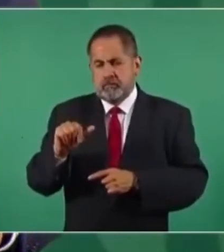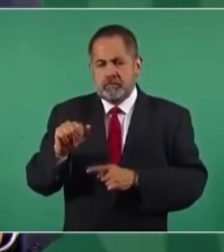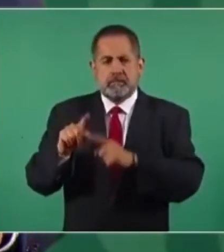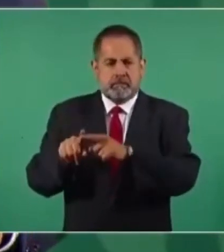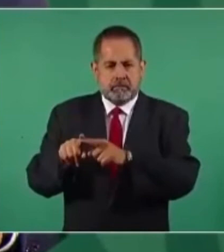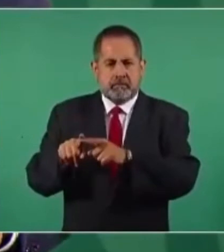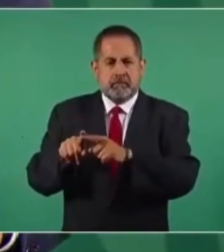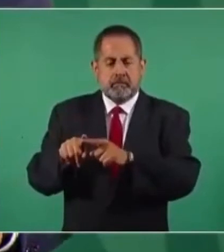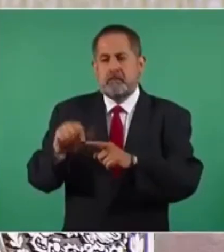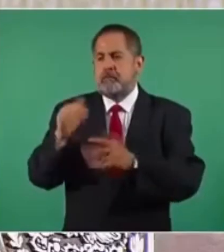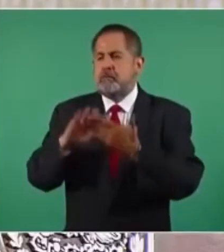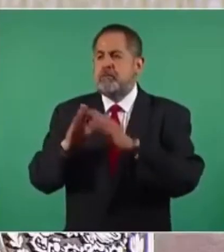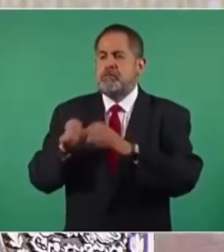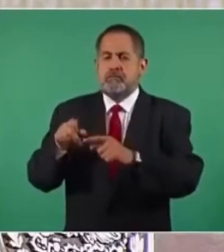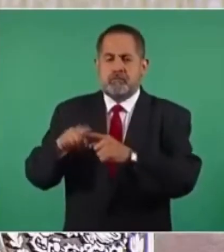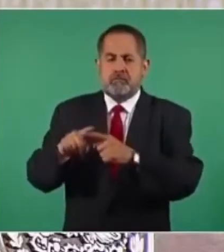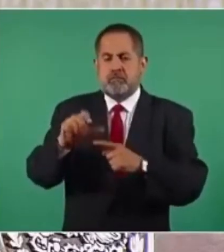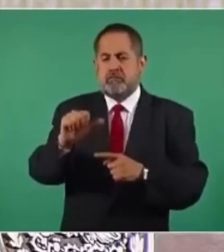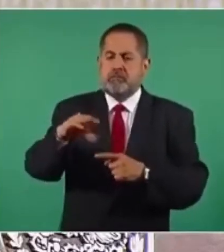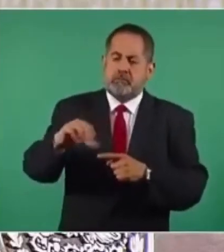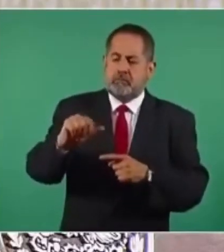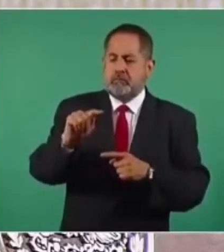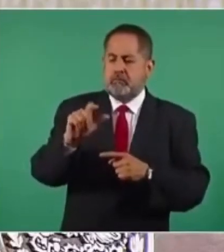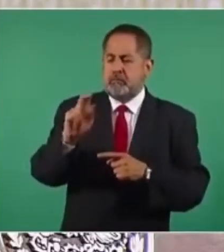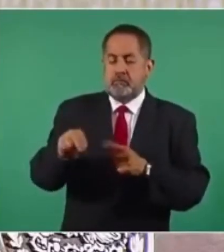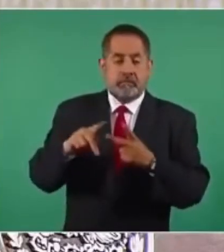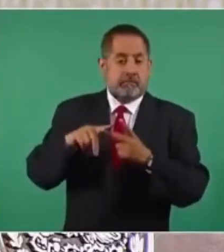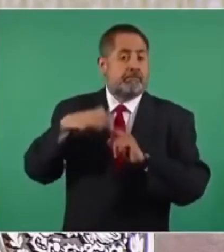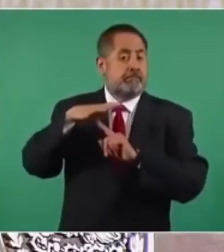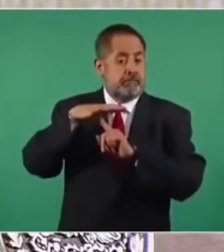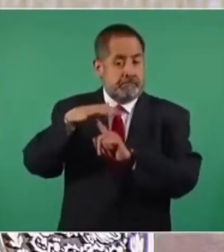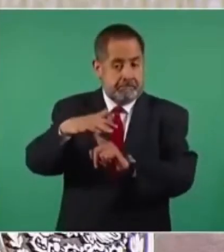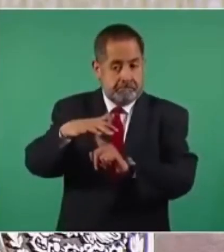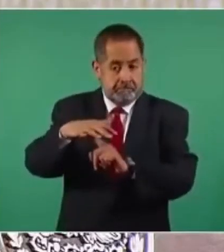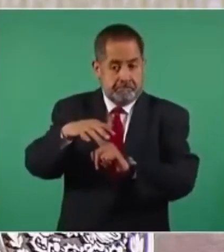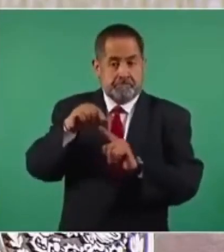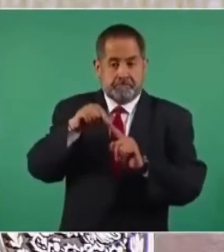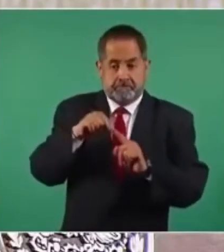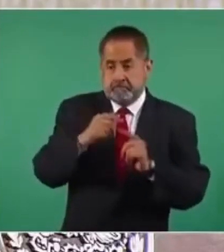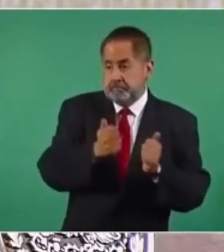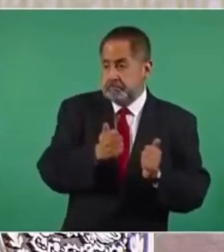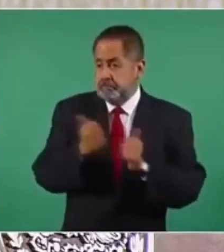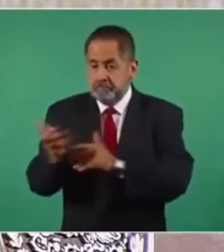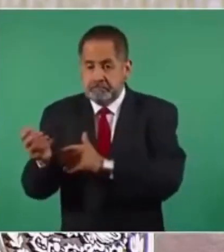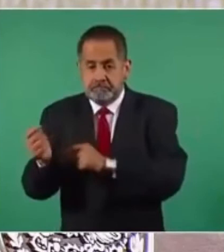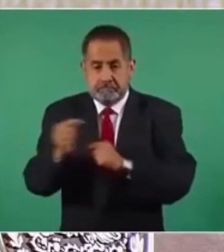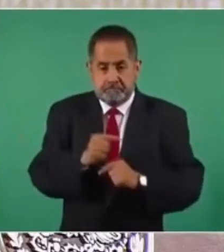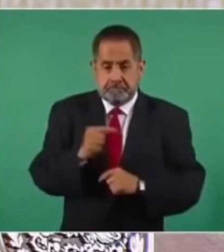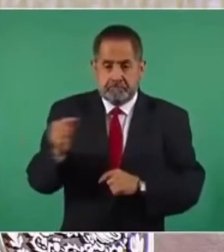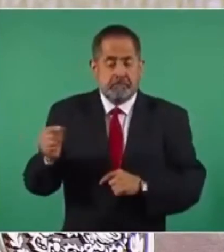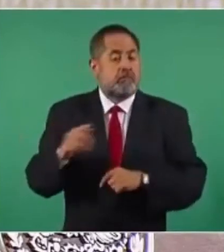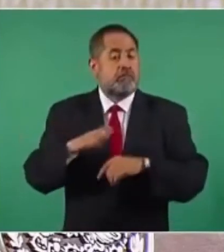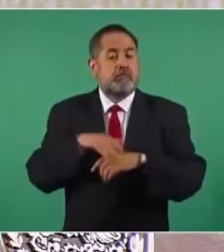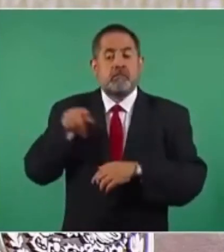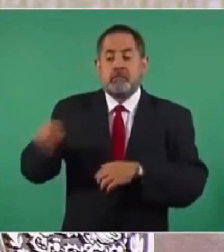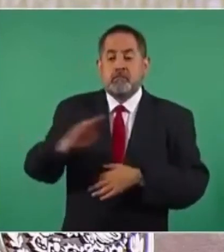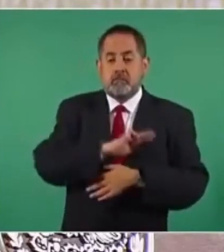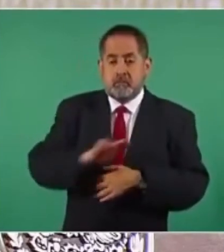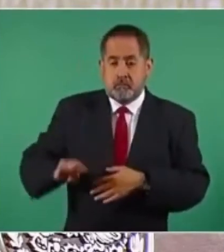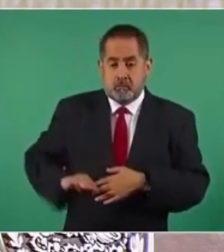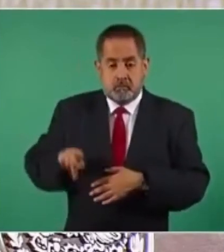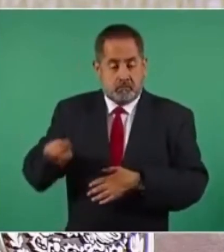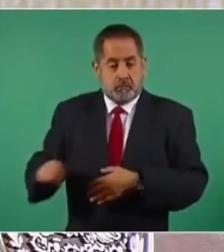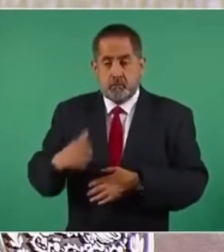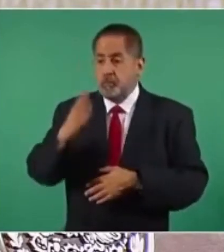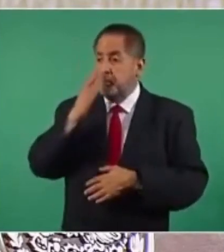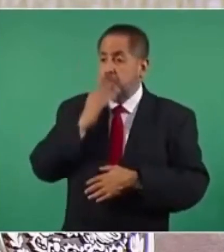Guaya, la Matlán y el helicóptero está llevando, porque uno de los municipios que se quedó completamente